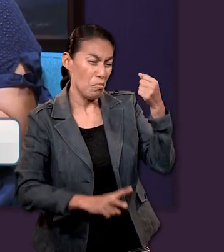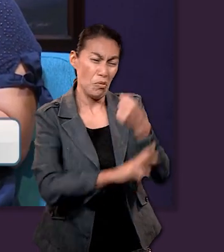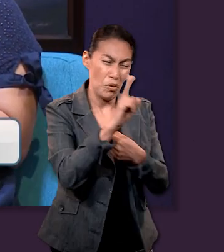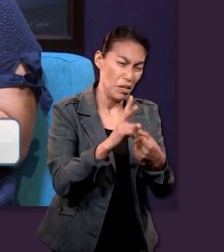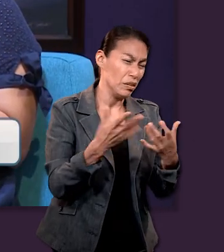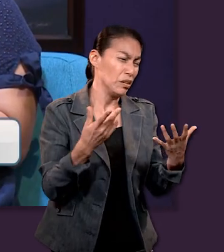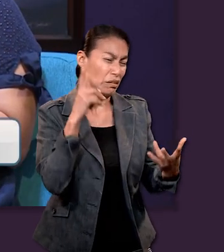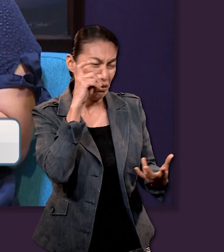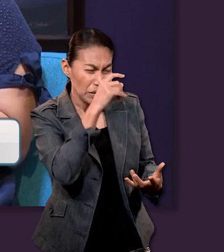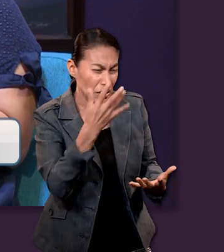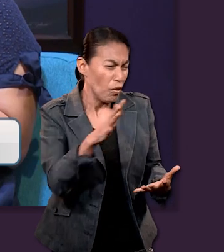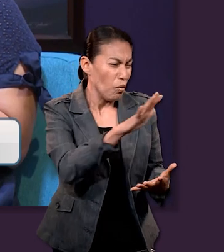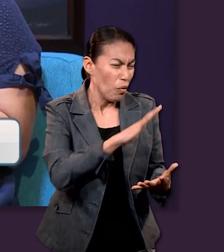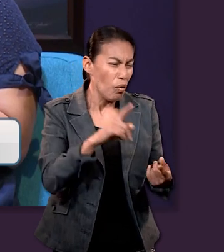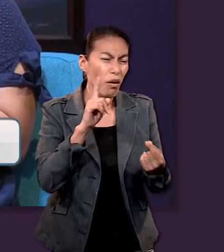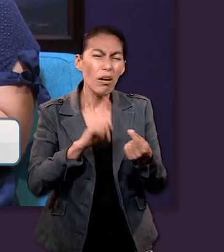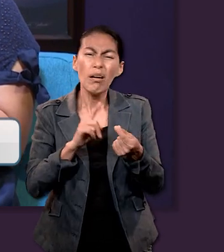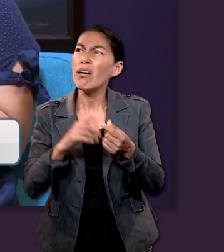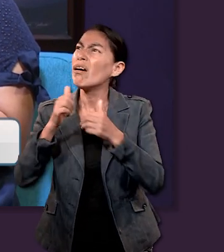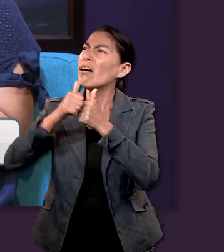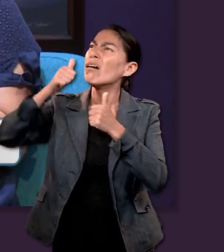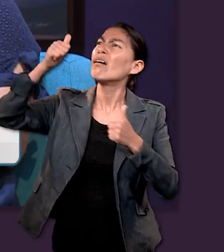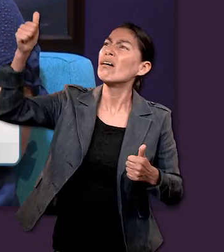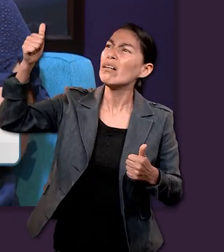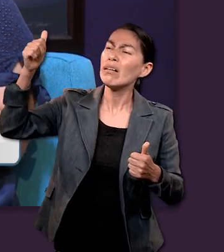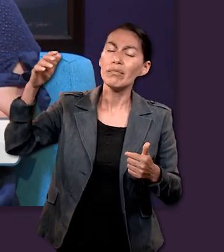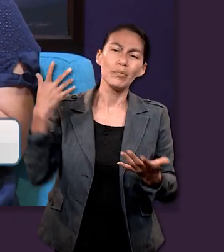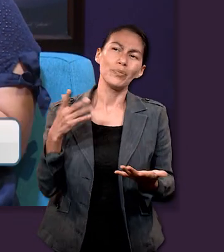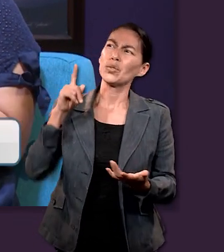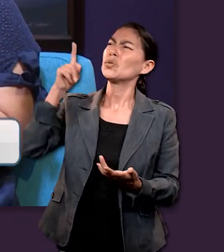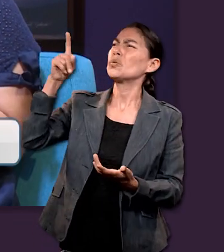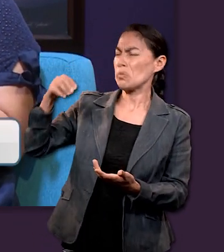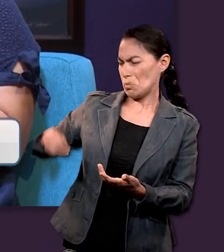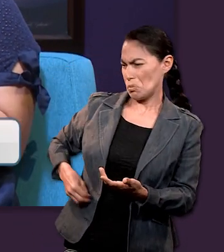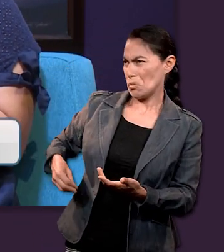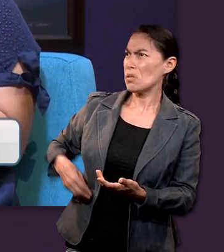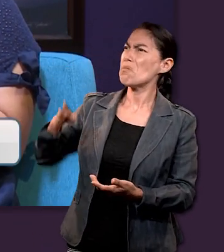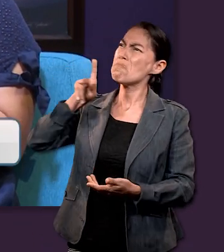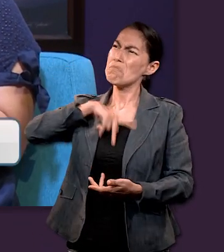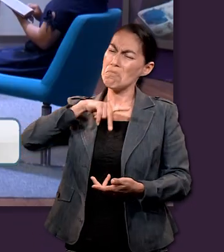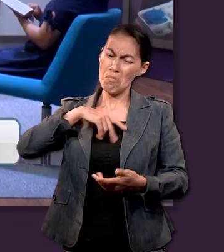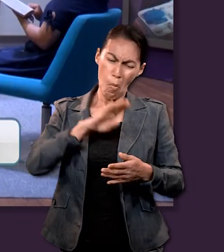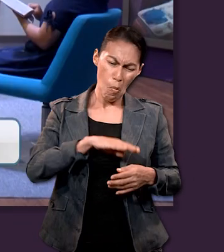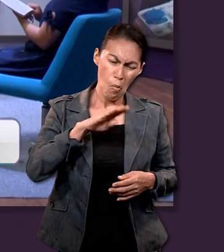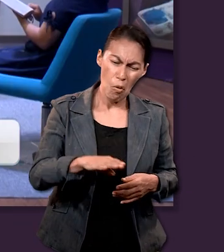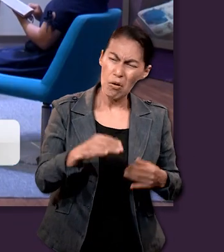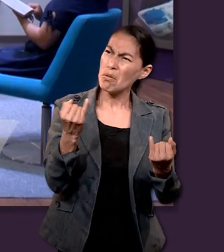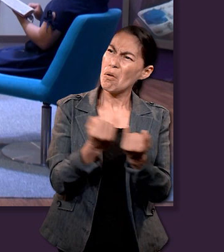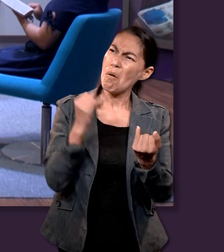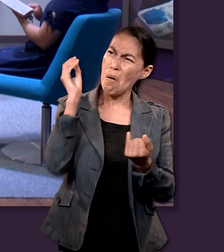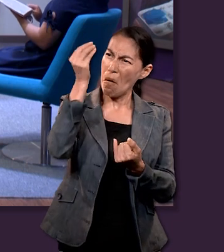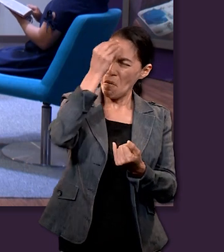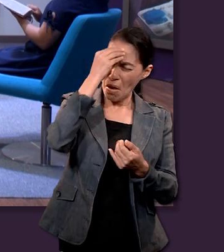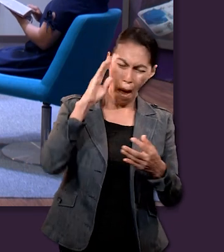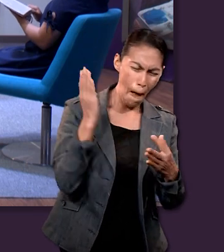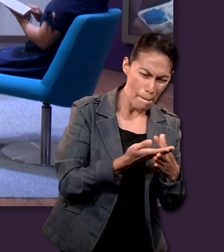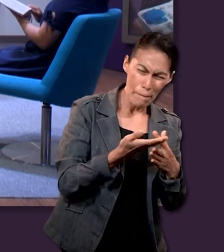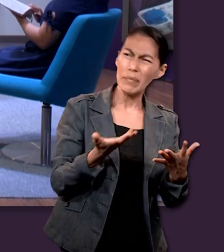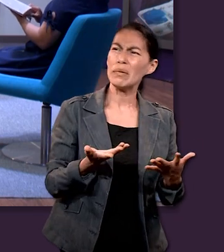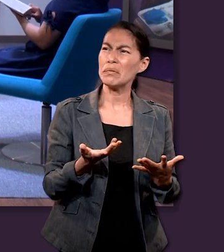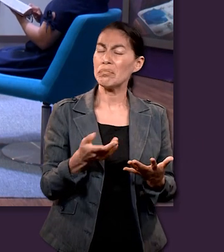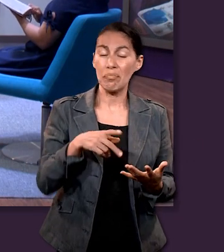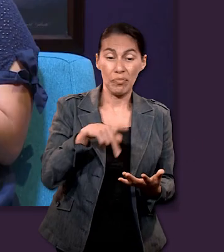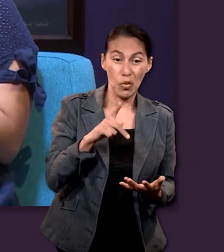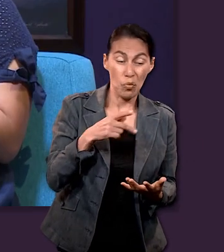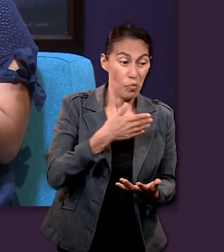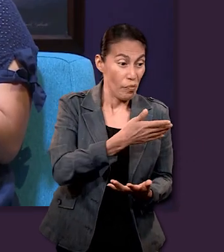indigencia, el peligro o la violencia? Así está escrito, por tu causa siempre nos llevan a la muerte. Nos tratan como ovejas en